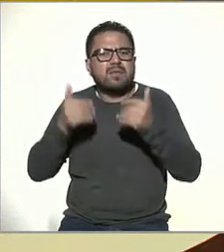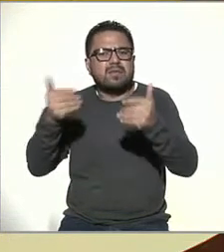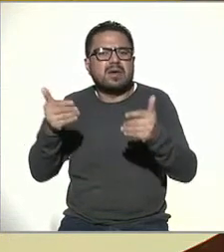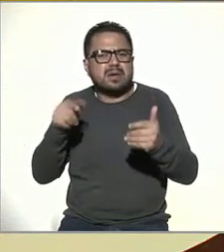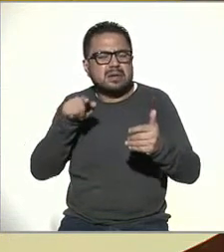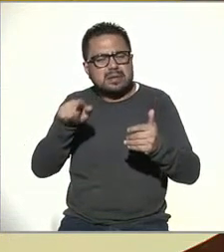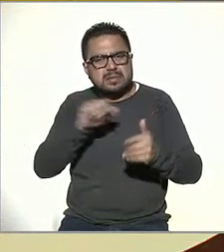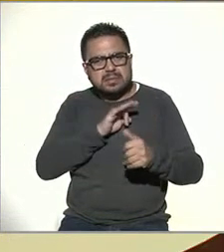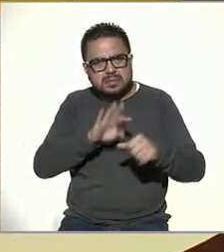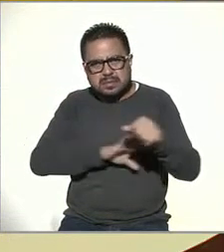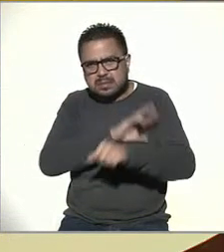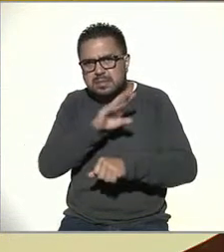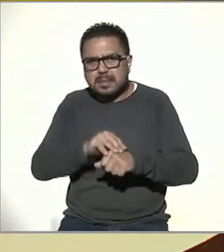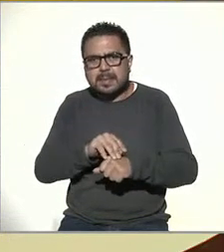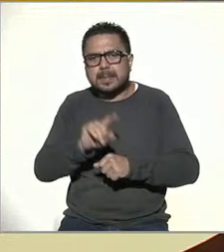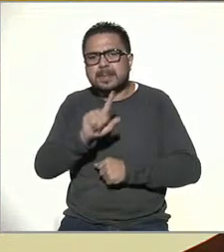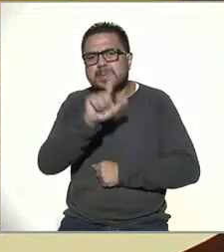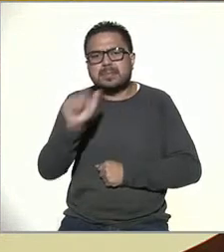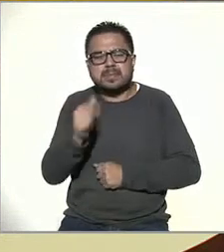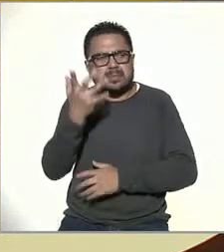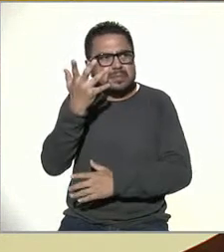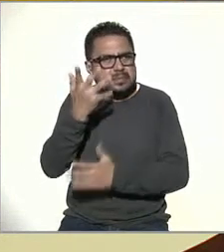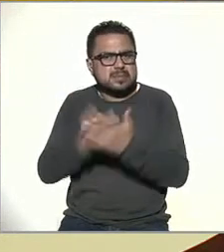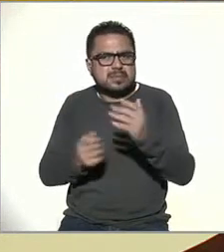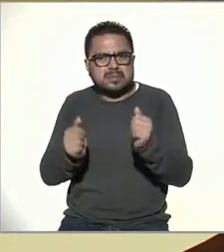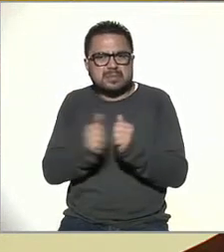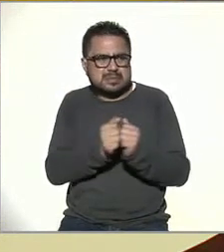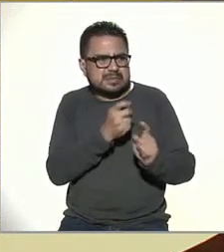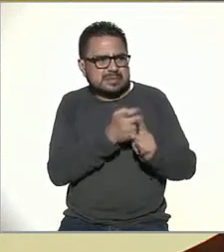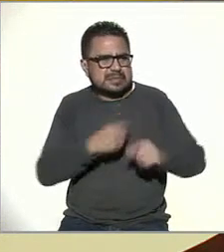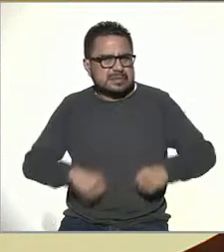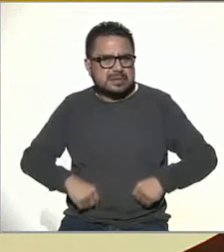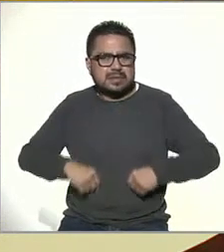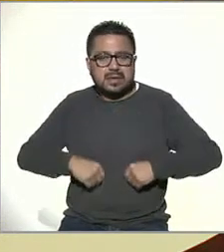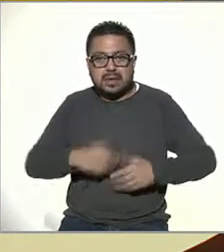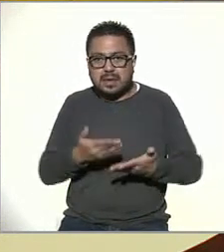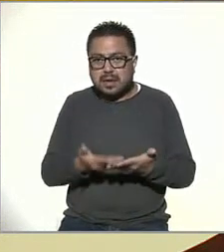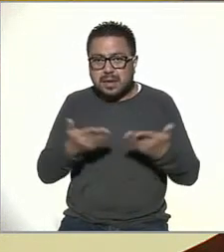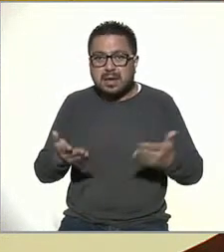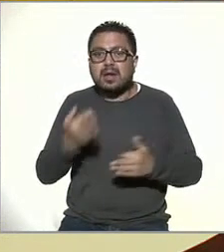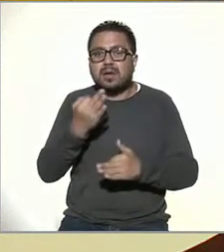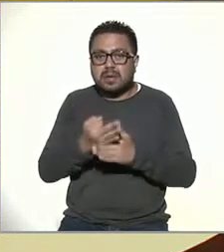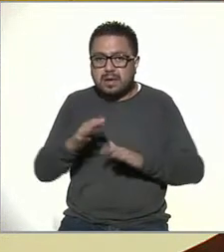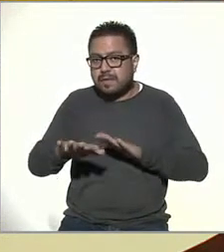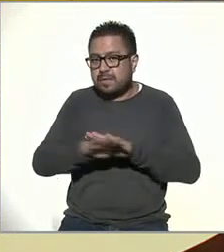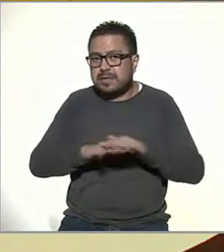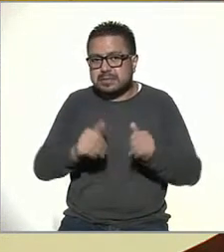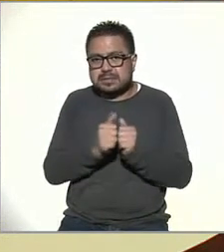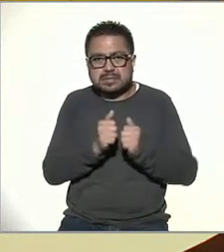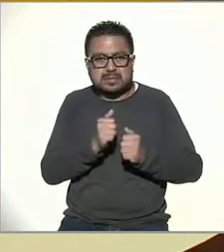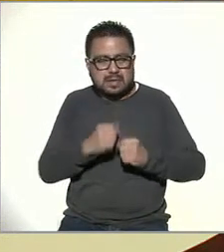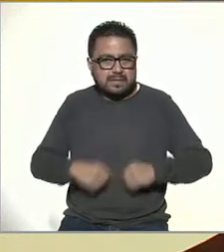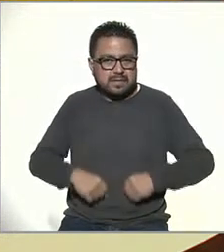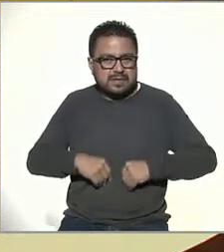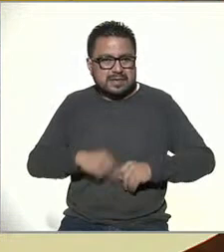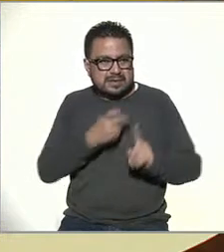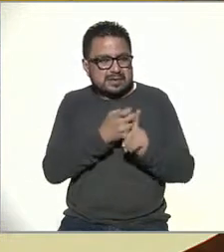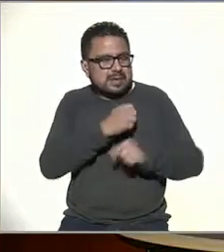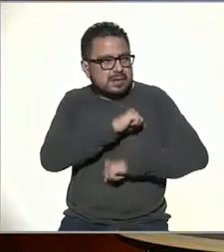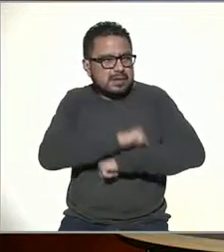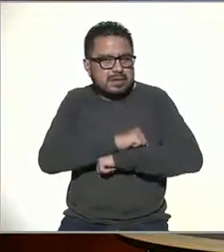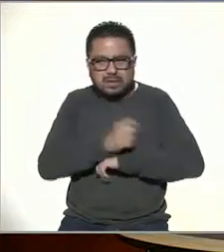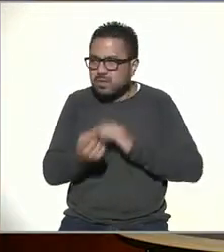cual permitía, pues, en llegado momento, escaparnos, digamos, de esta realidad. Ahora, pues, ya básicamente vivimos en esa ventana, en esa realidad.